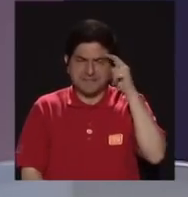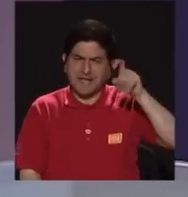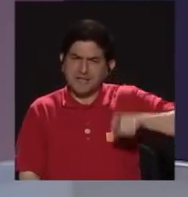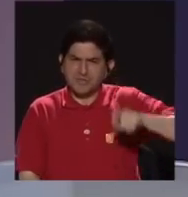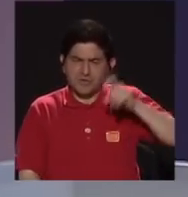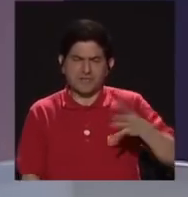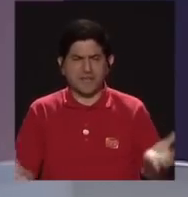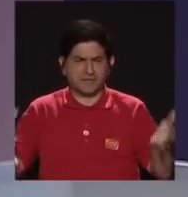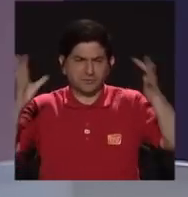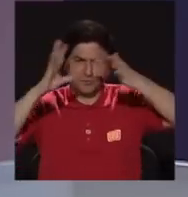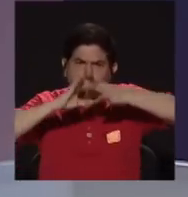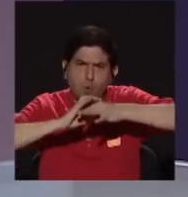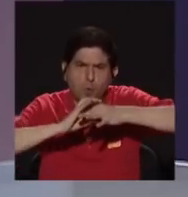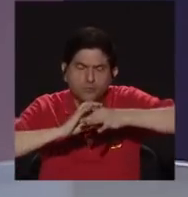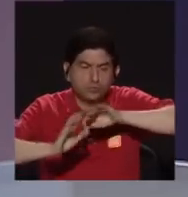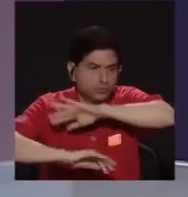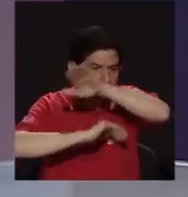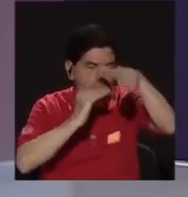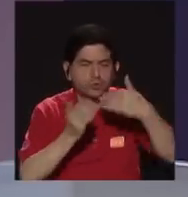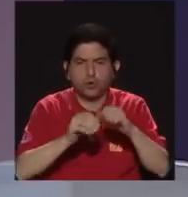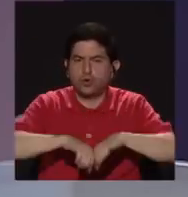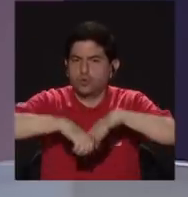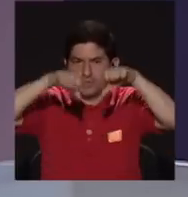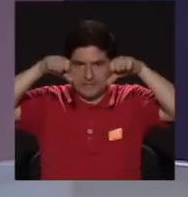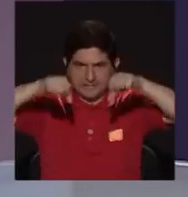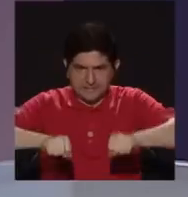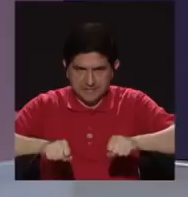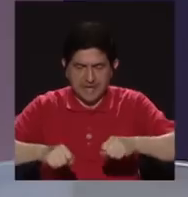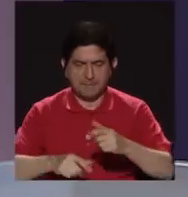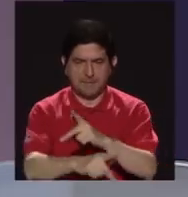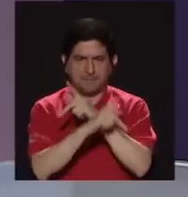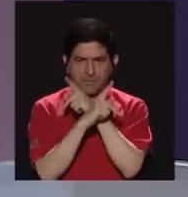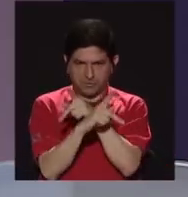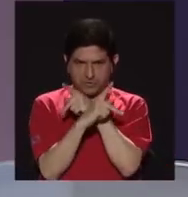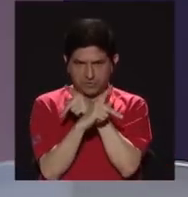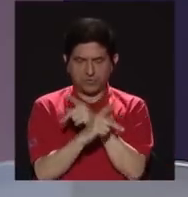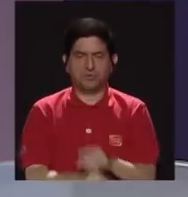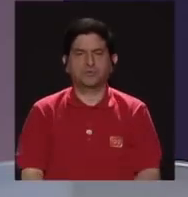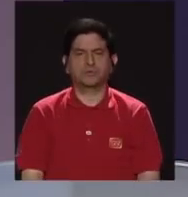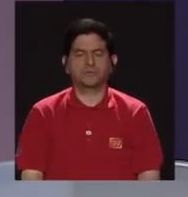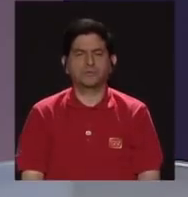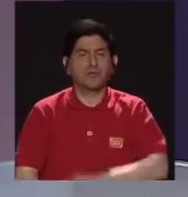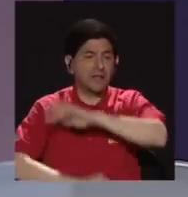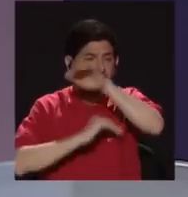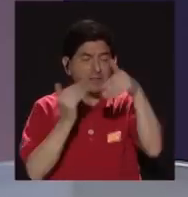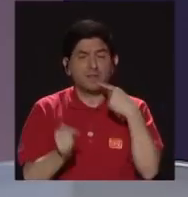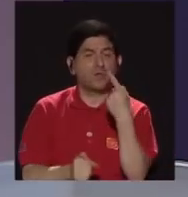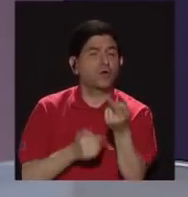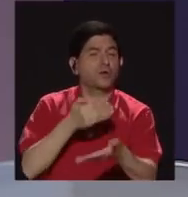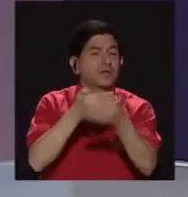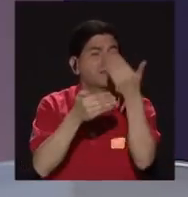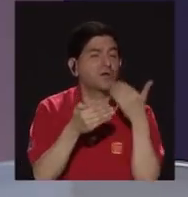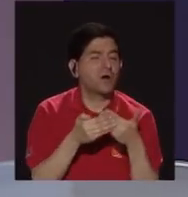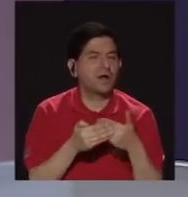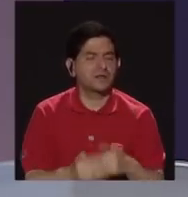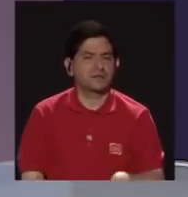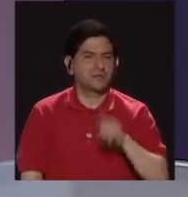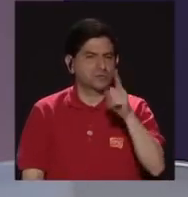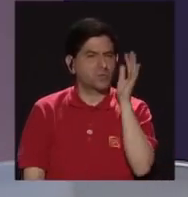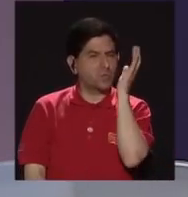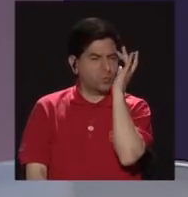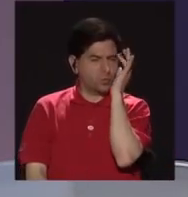necesidad de articular todo el aparato de protección, de todo lo que acabas de decir, hay una